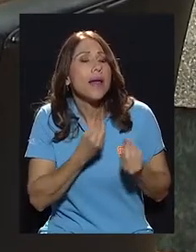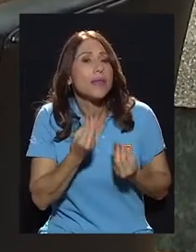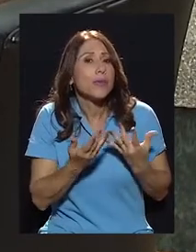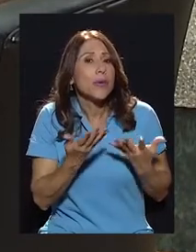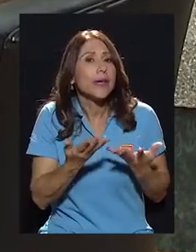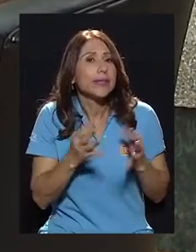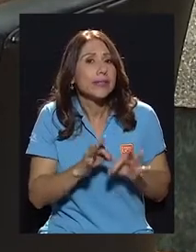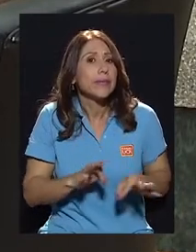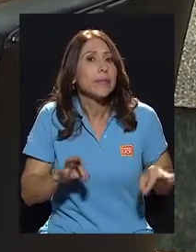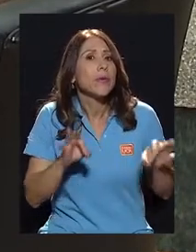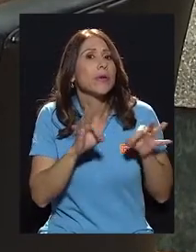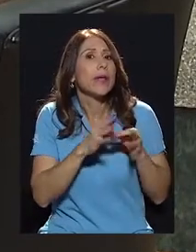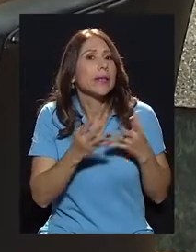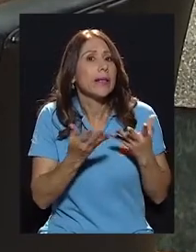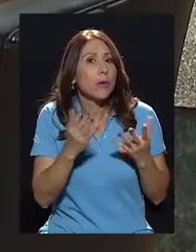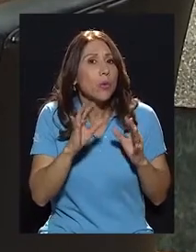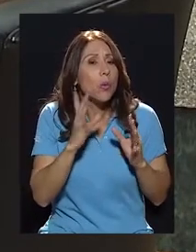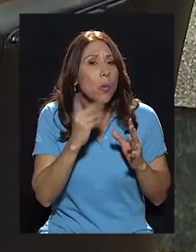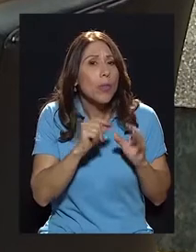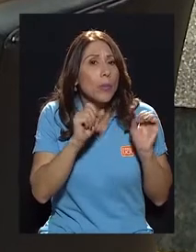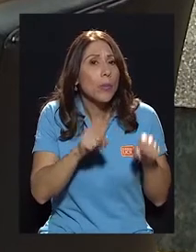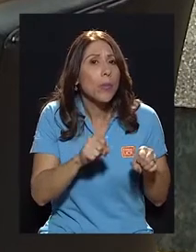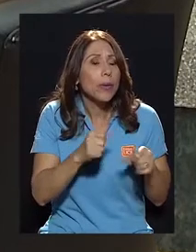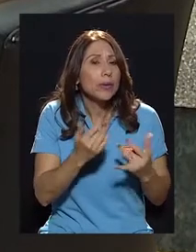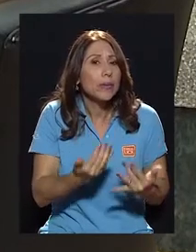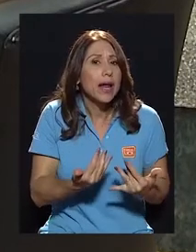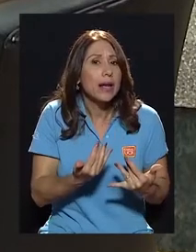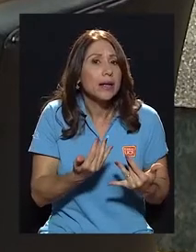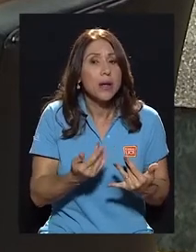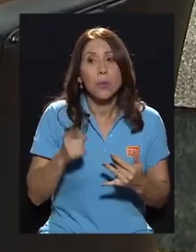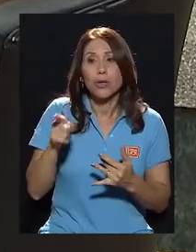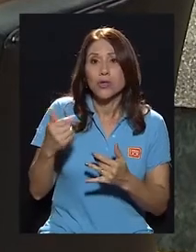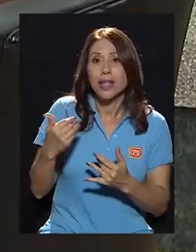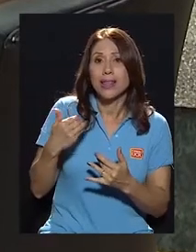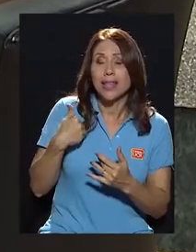usted puede esperar seis meses, un año.